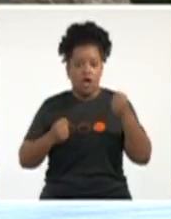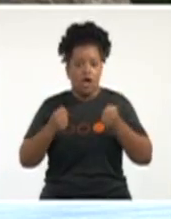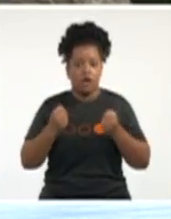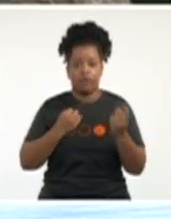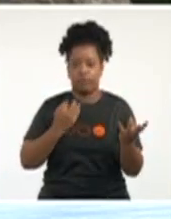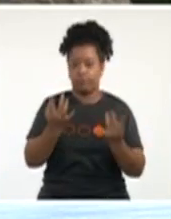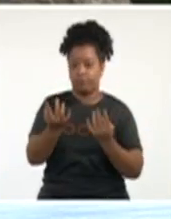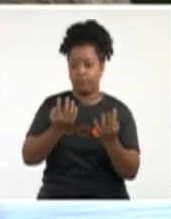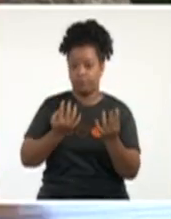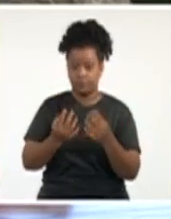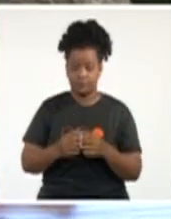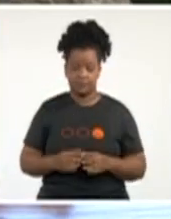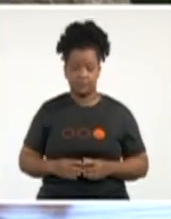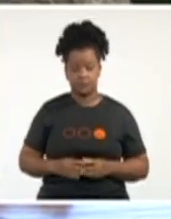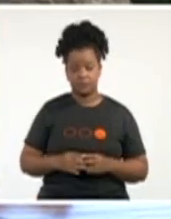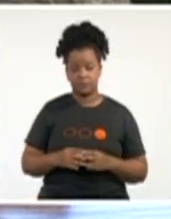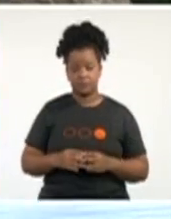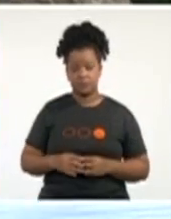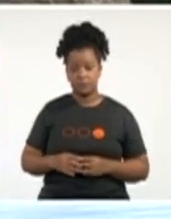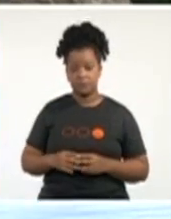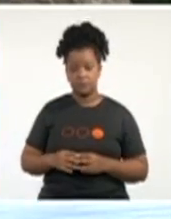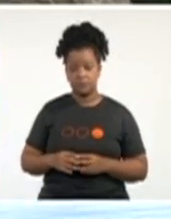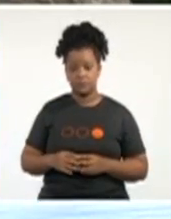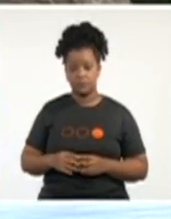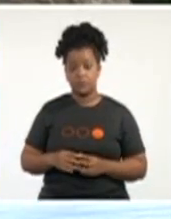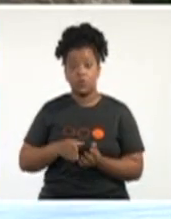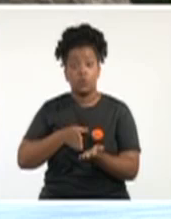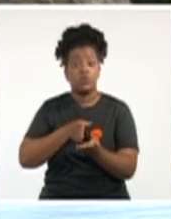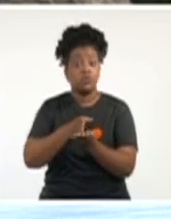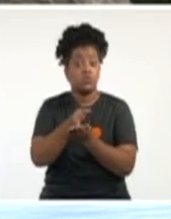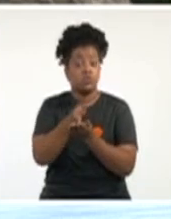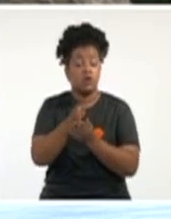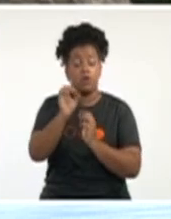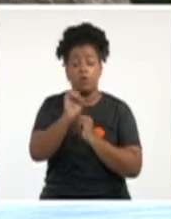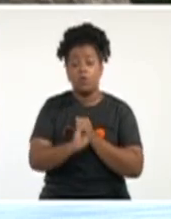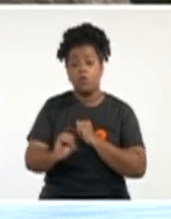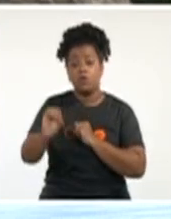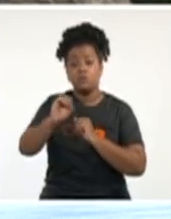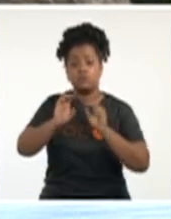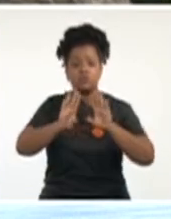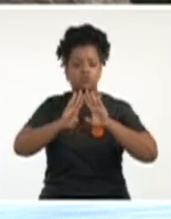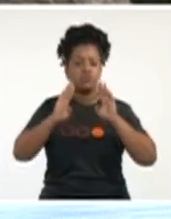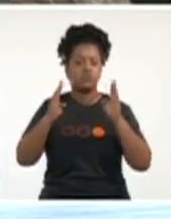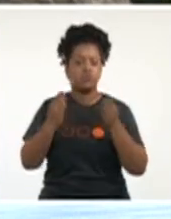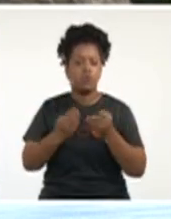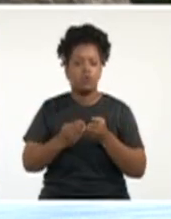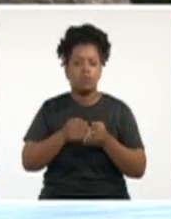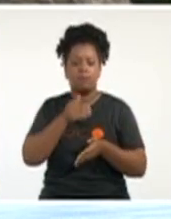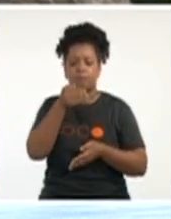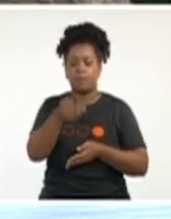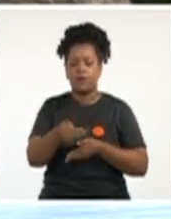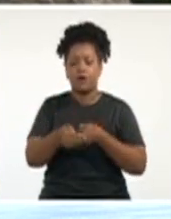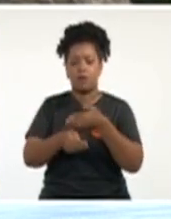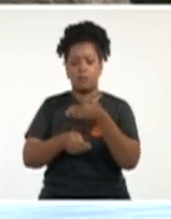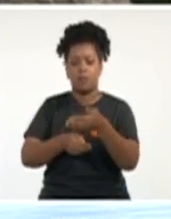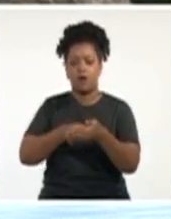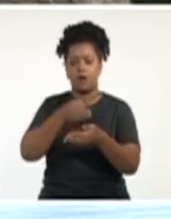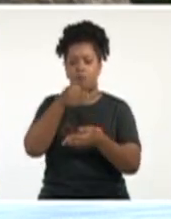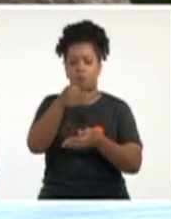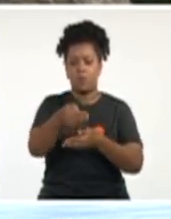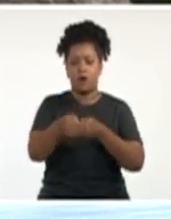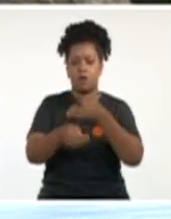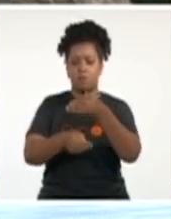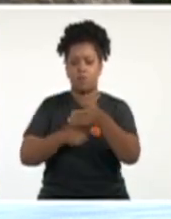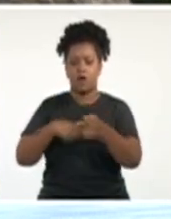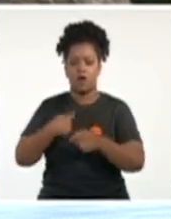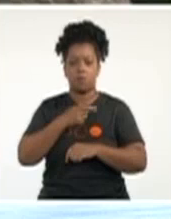Y continuar organizando todos los procesos que hemos indicado de evitar